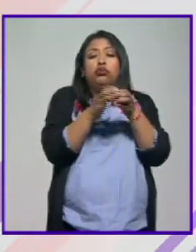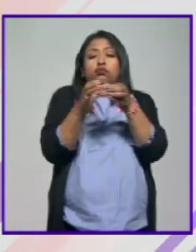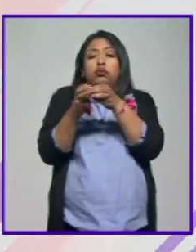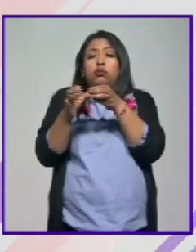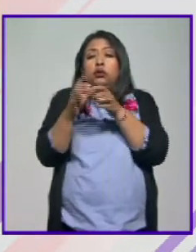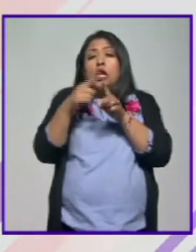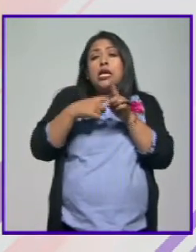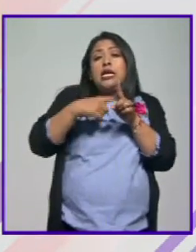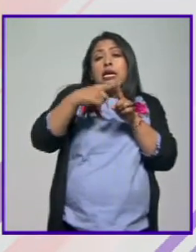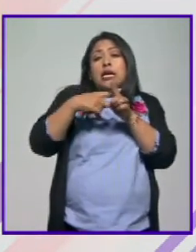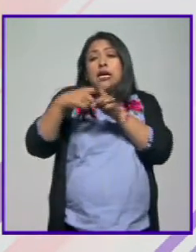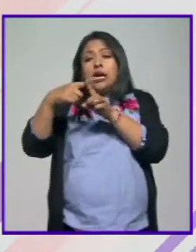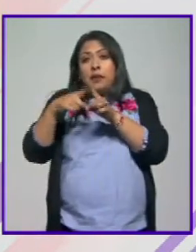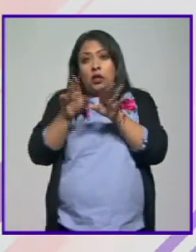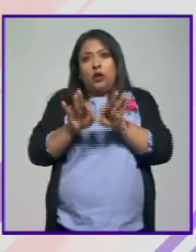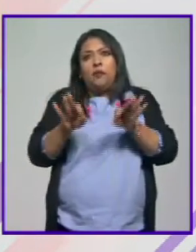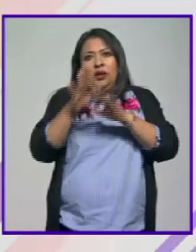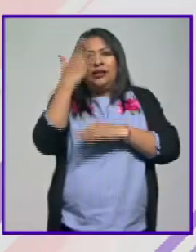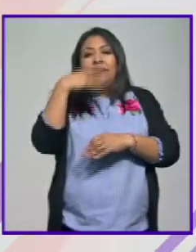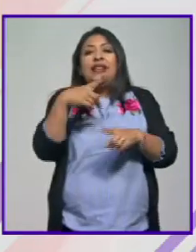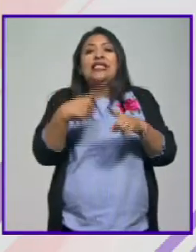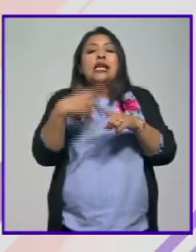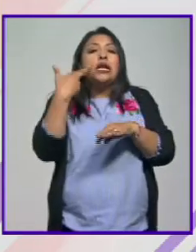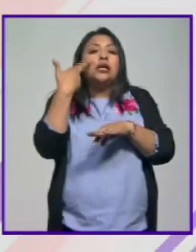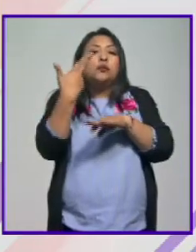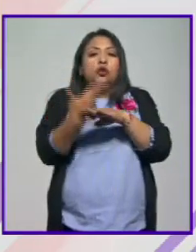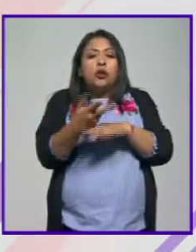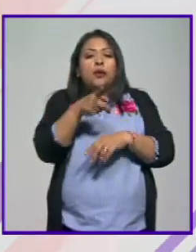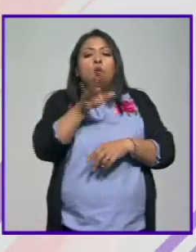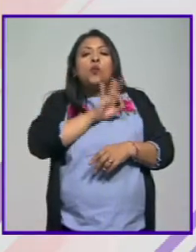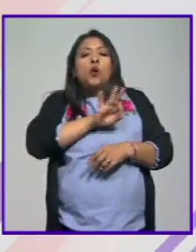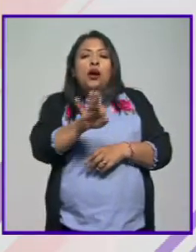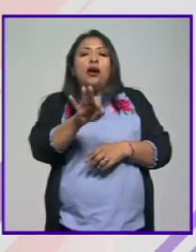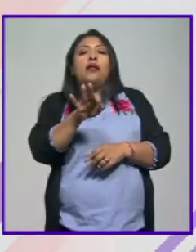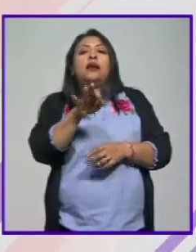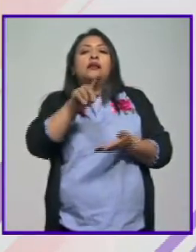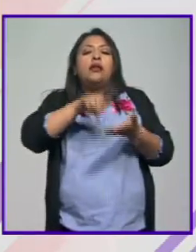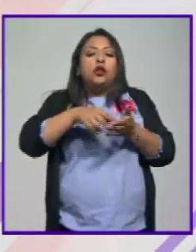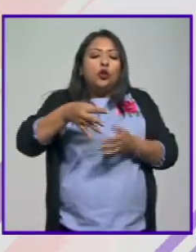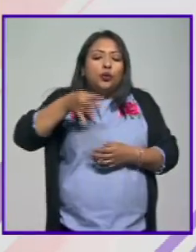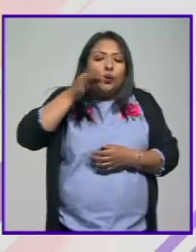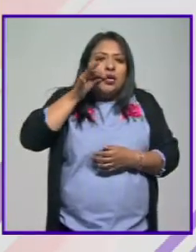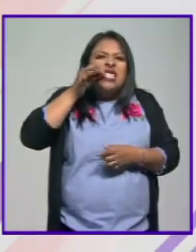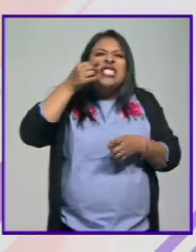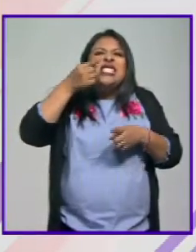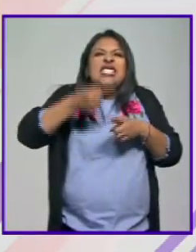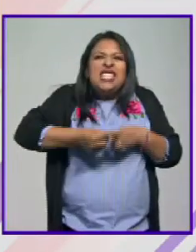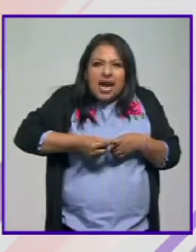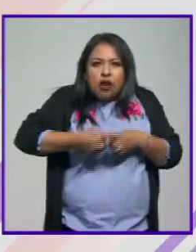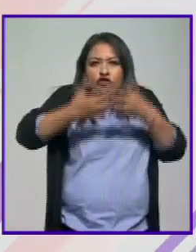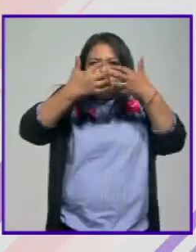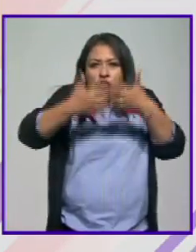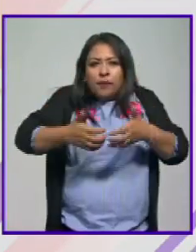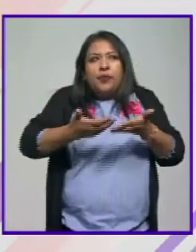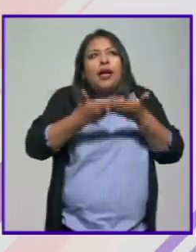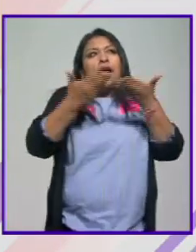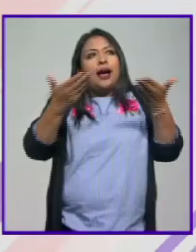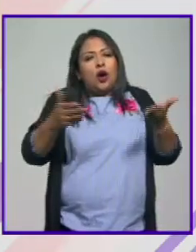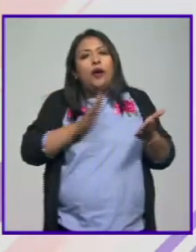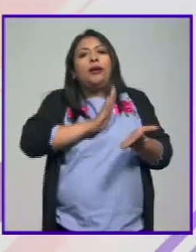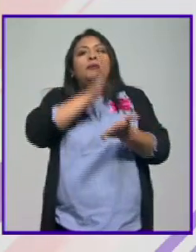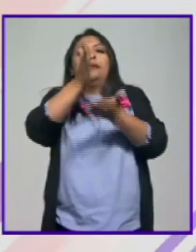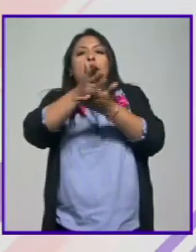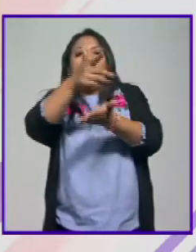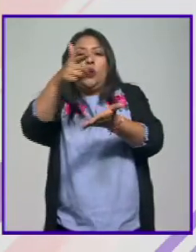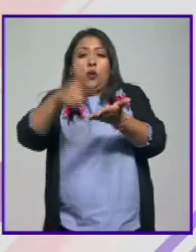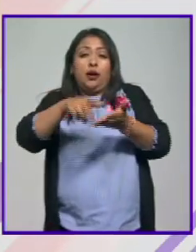es importante saber quién es la persona que está detrás de lo que tú puedes encontrar en la taza entonces ahora vamos hacia ese lugar